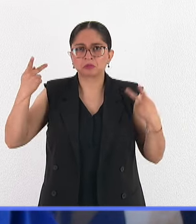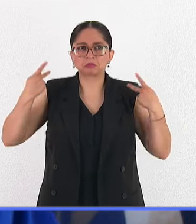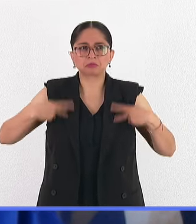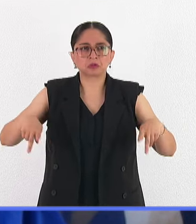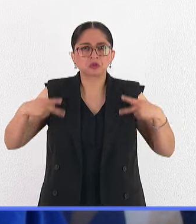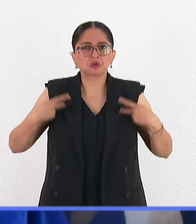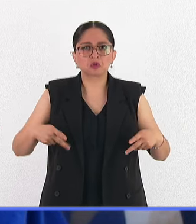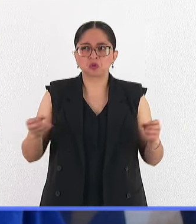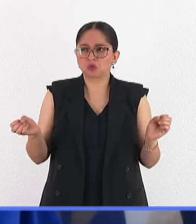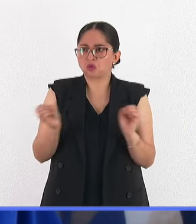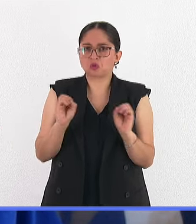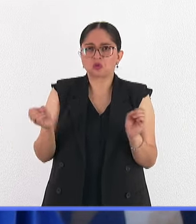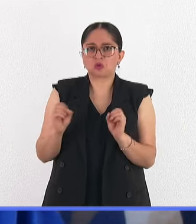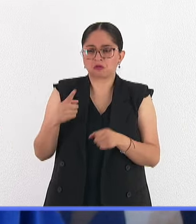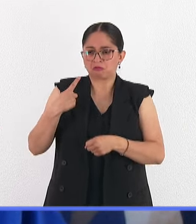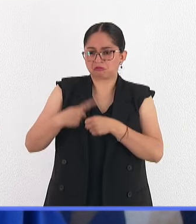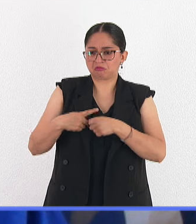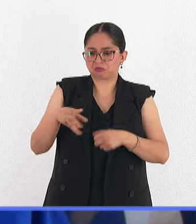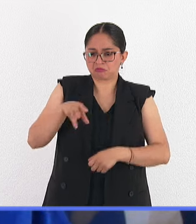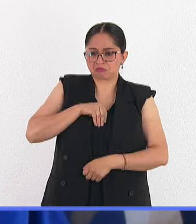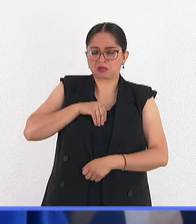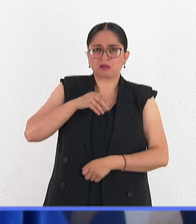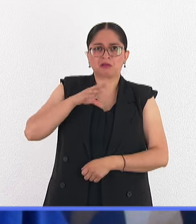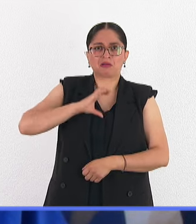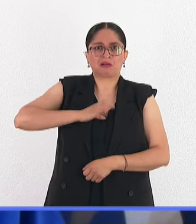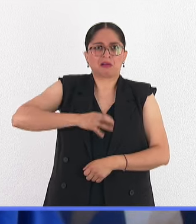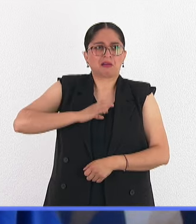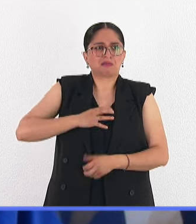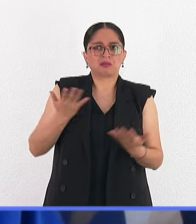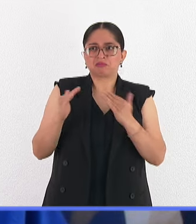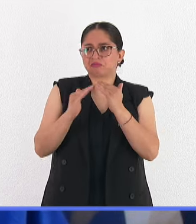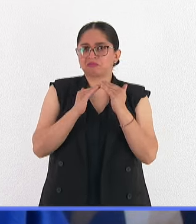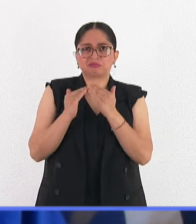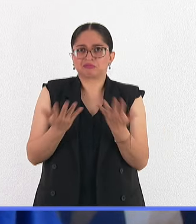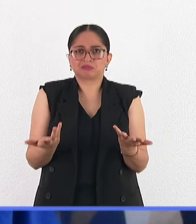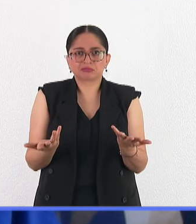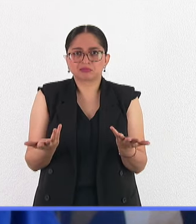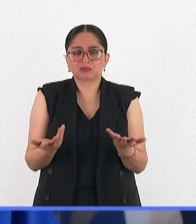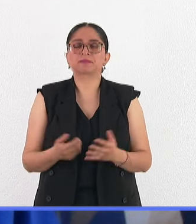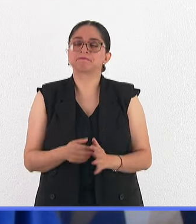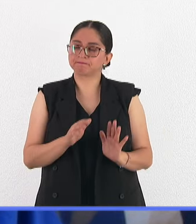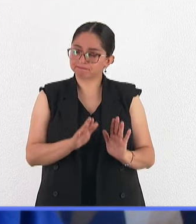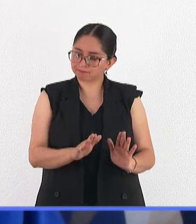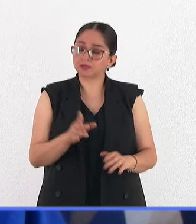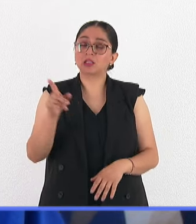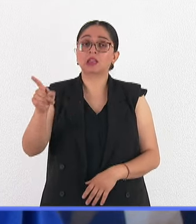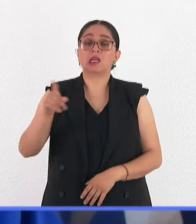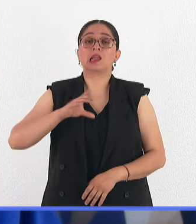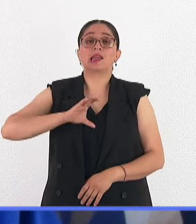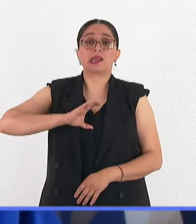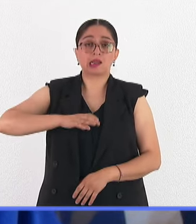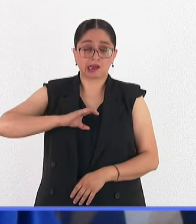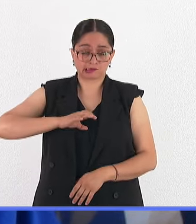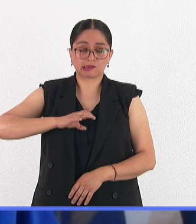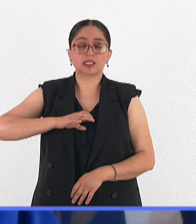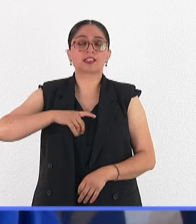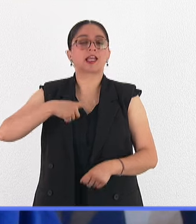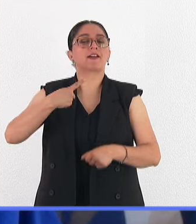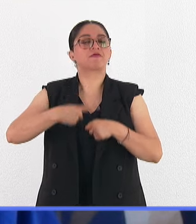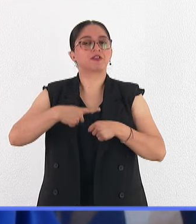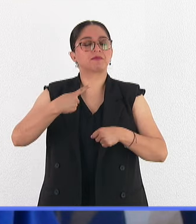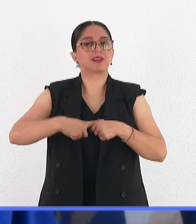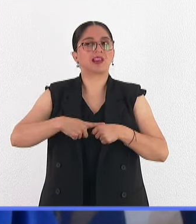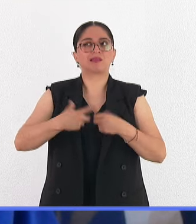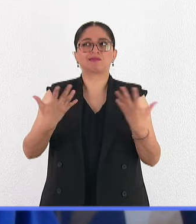les da cáncer por igual? Bueno, el cáncer es una enfermedad muy compleja. En realidad,